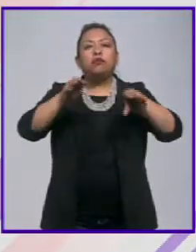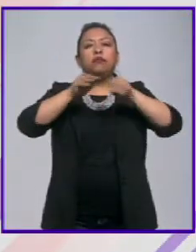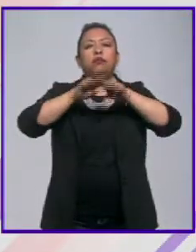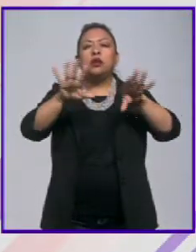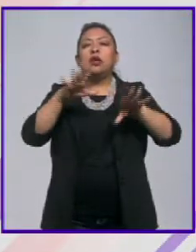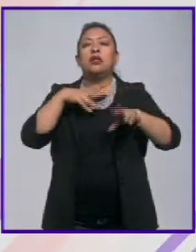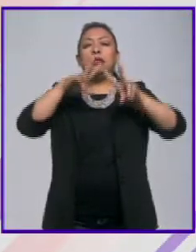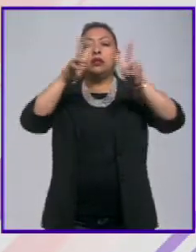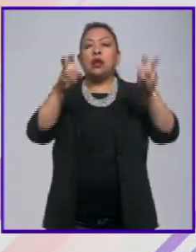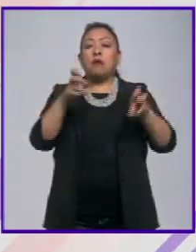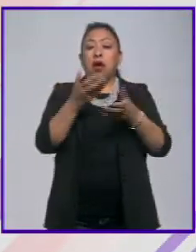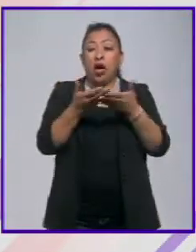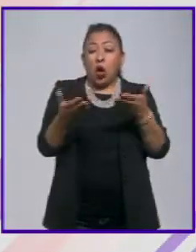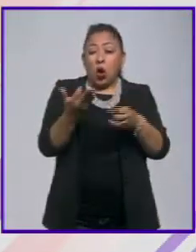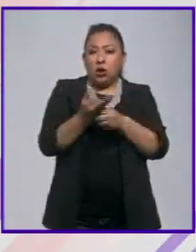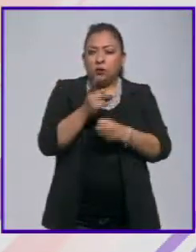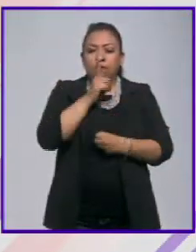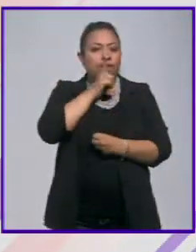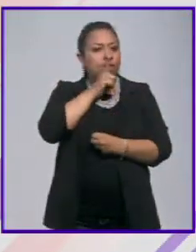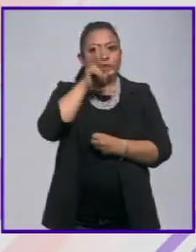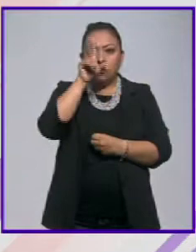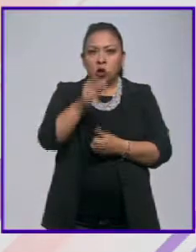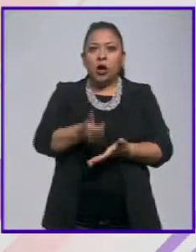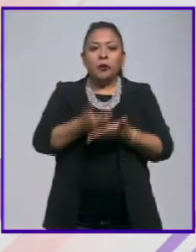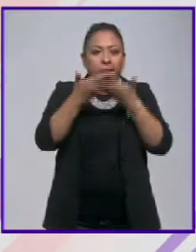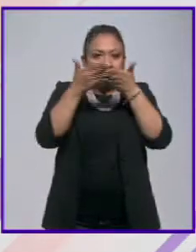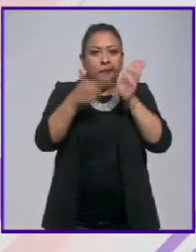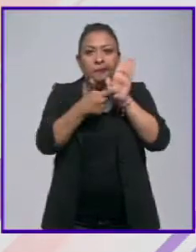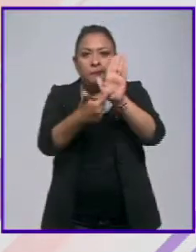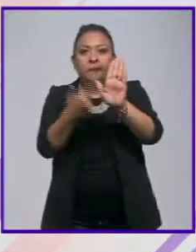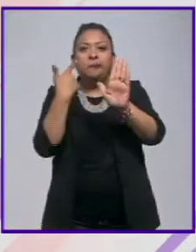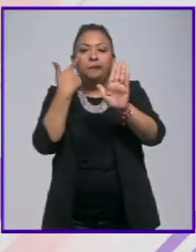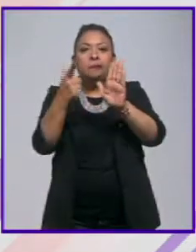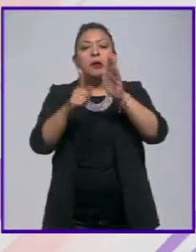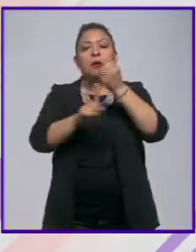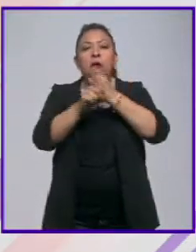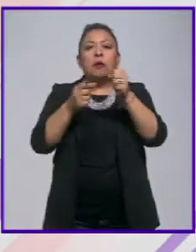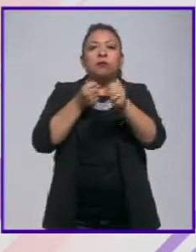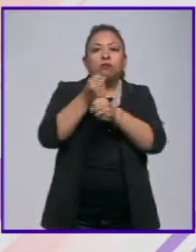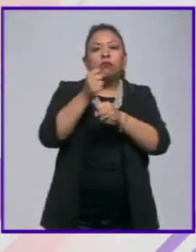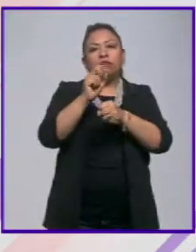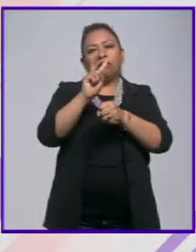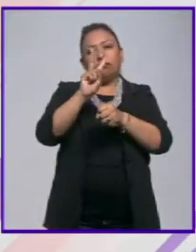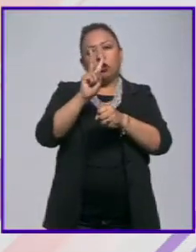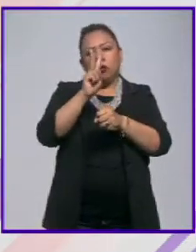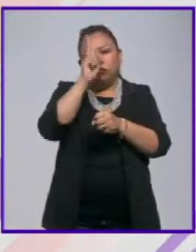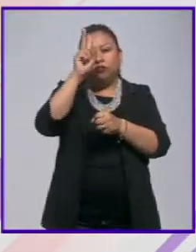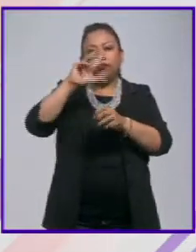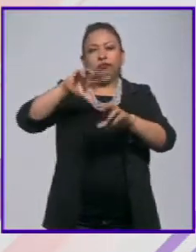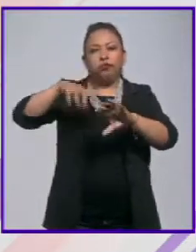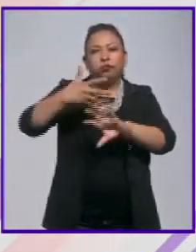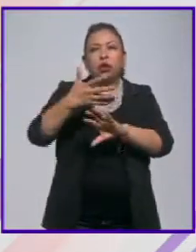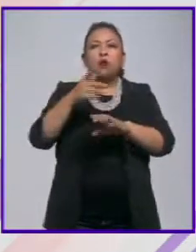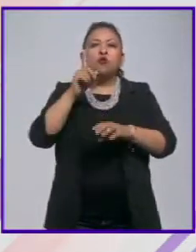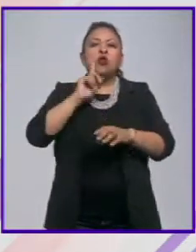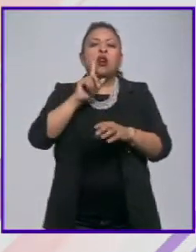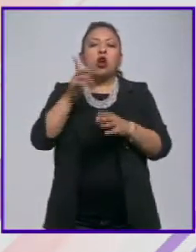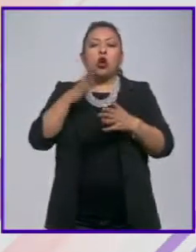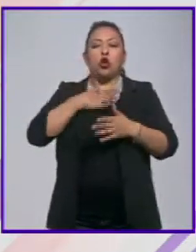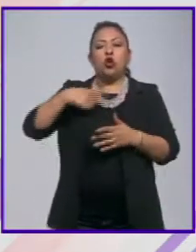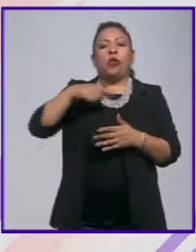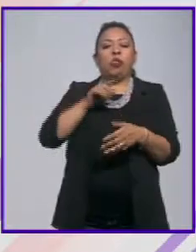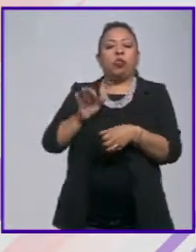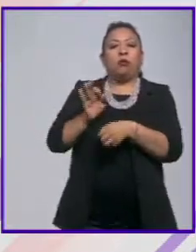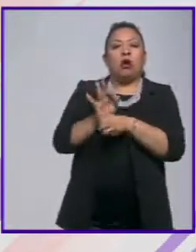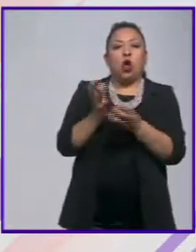No es hora de callar, que ayuda a visibilizar la violencia sexual contra las mujeres y cómo la cubren los medios. Nos cuestionamos